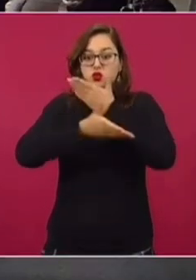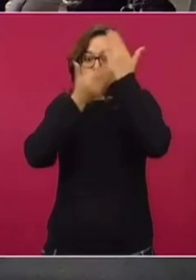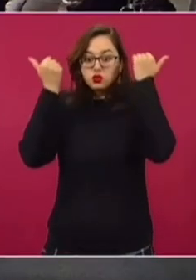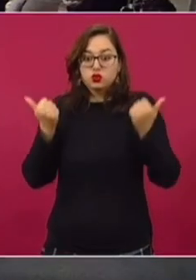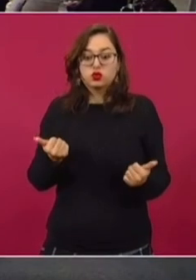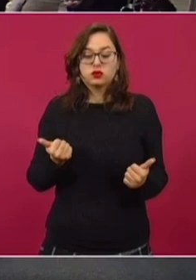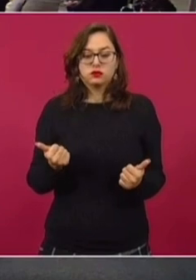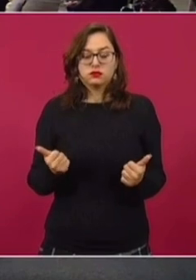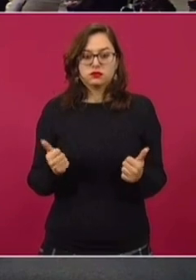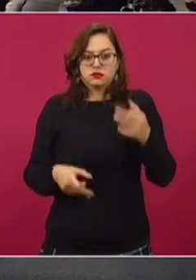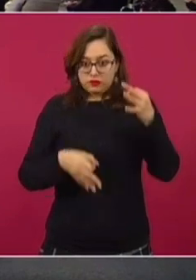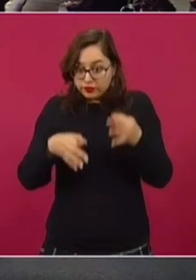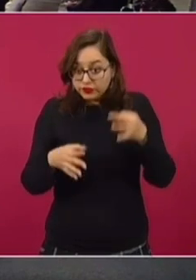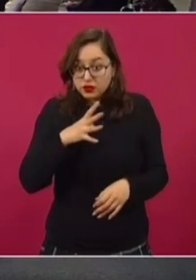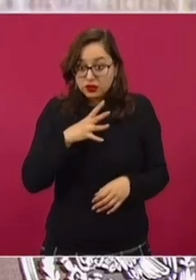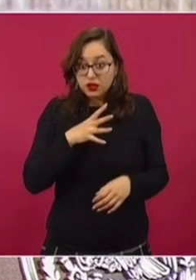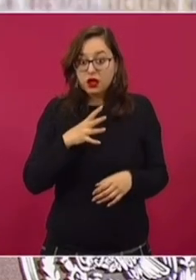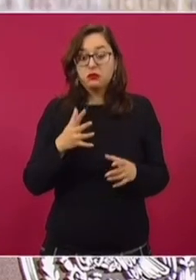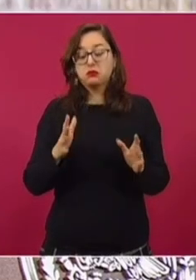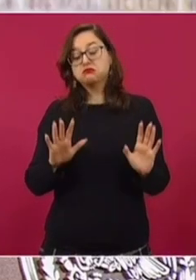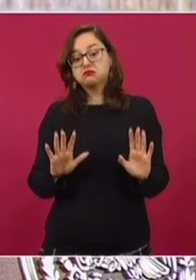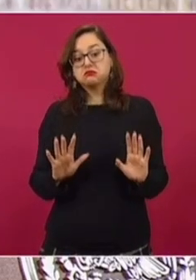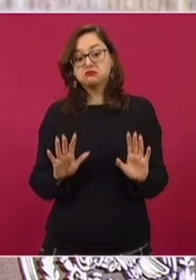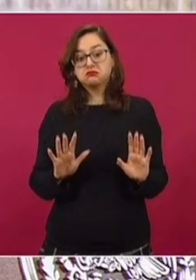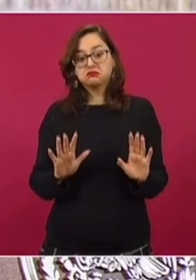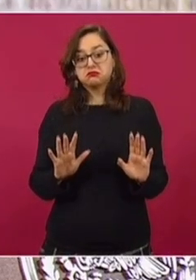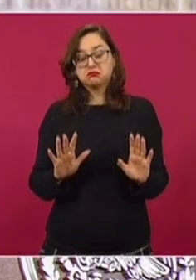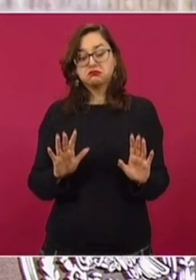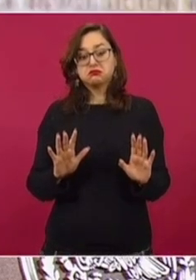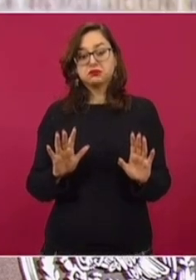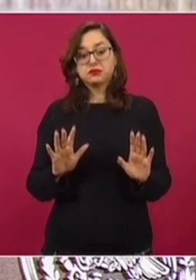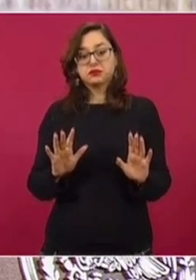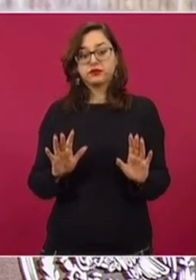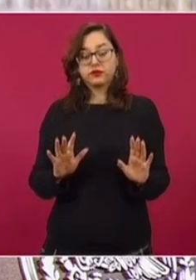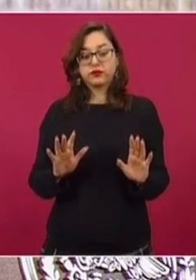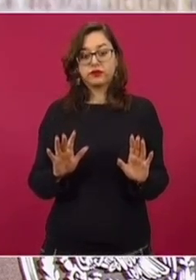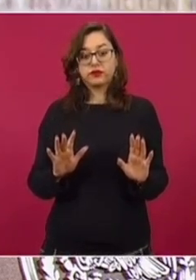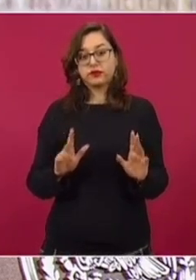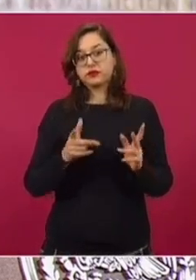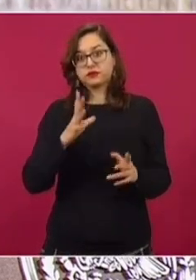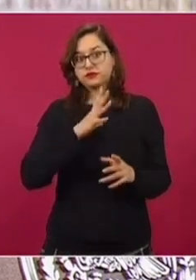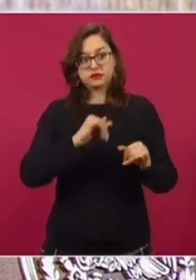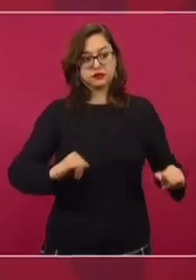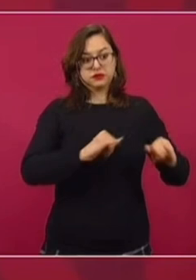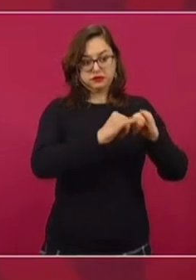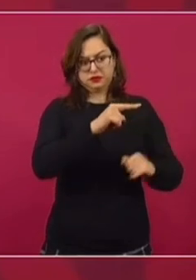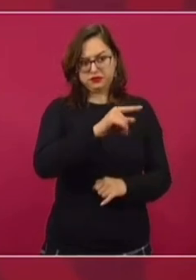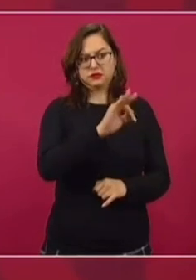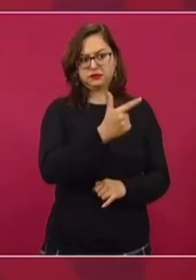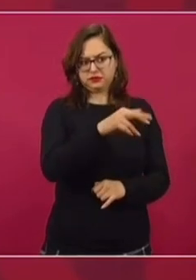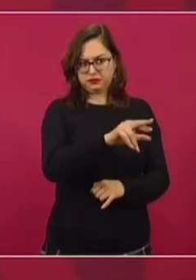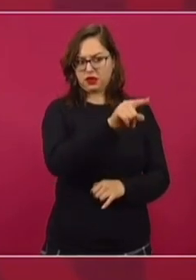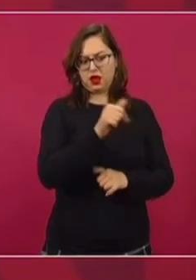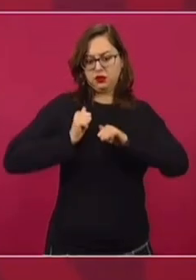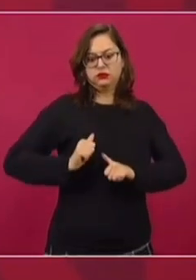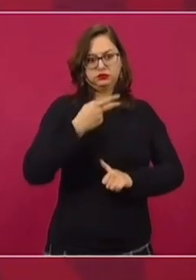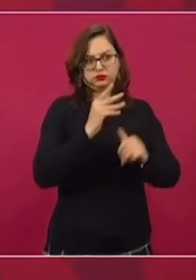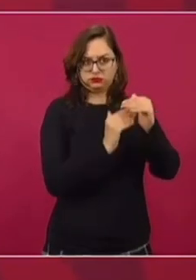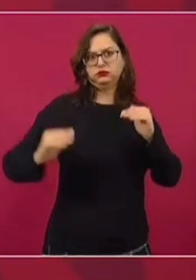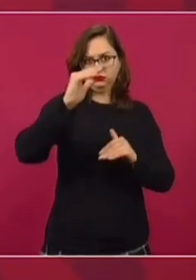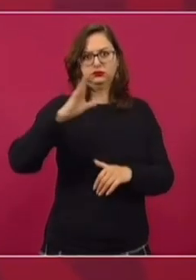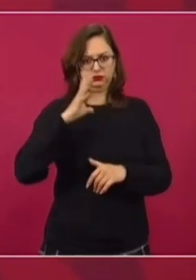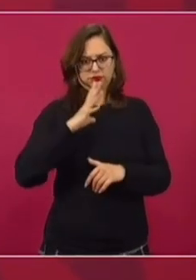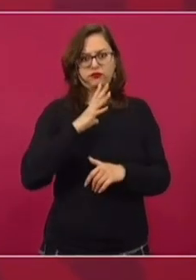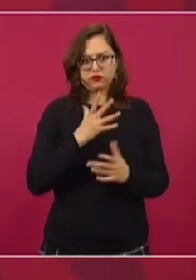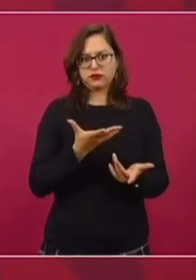sobre el juicio en especial, creo que son instancias, es la fiscalía, pero después están los